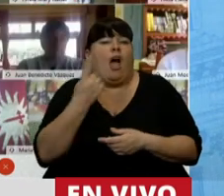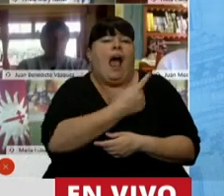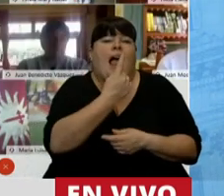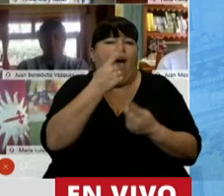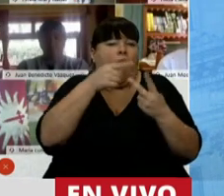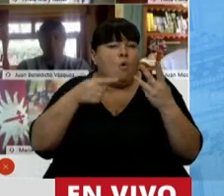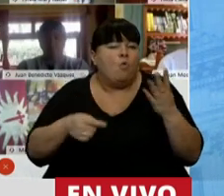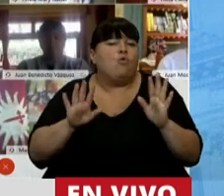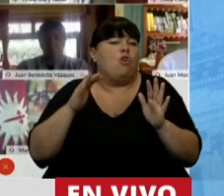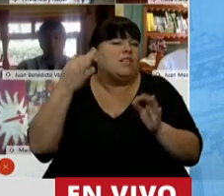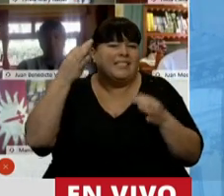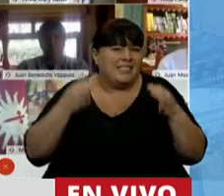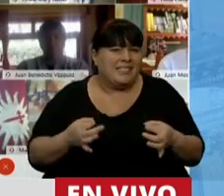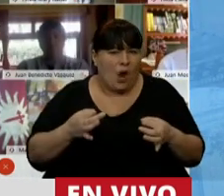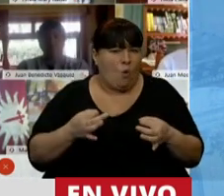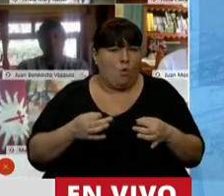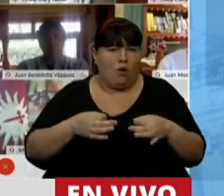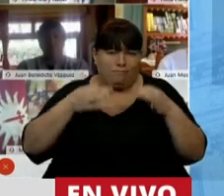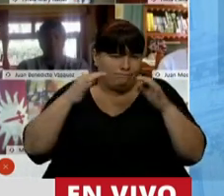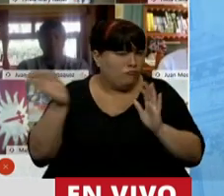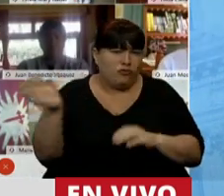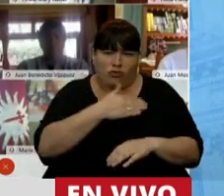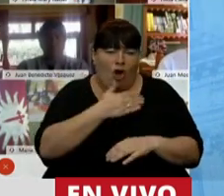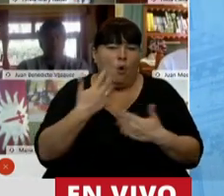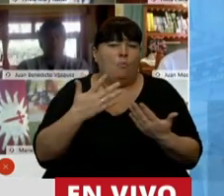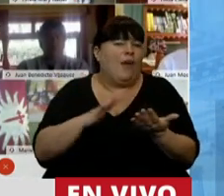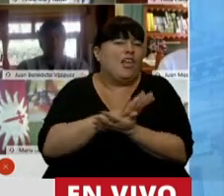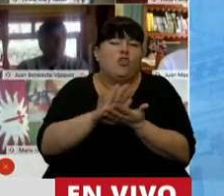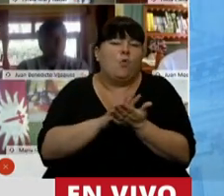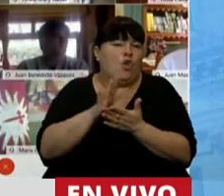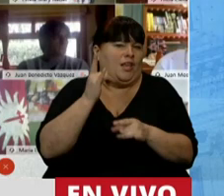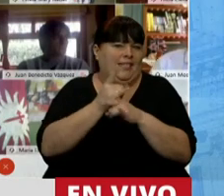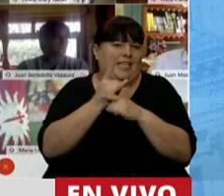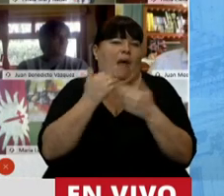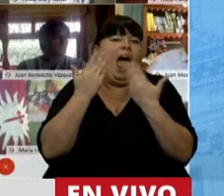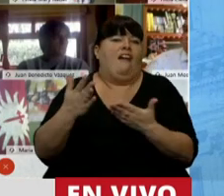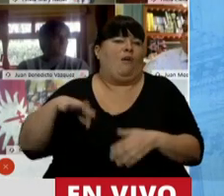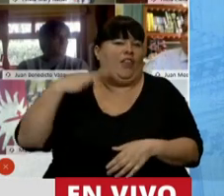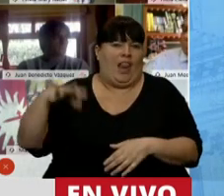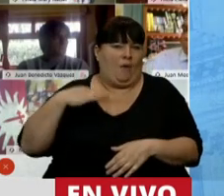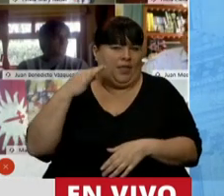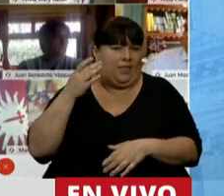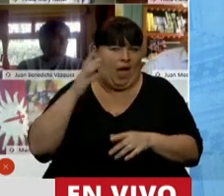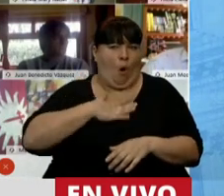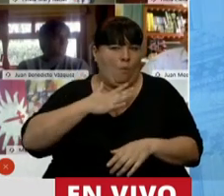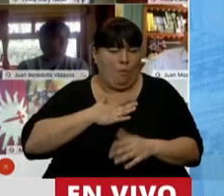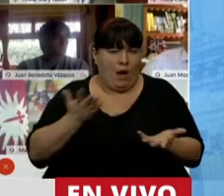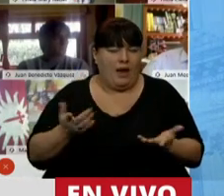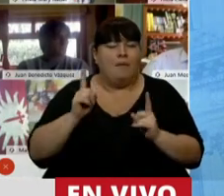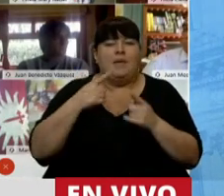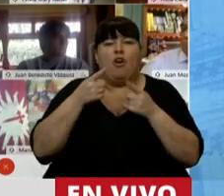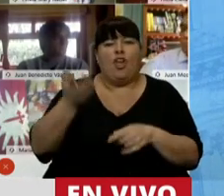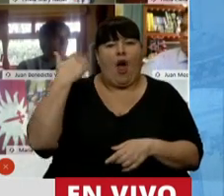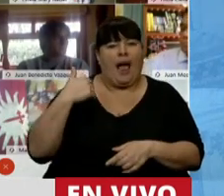cada una de ellas seguramente y absolutamente todas resolverían siempre en favor de la vida humana. Como dijo